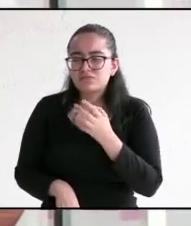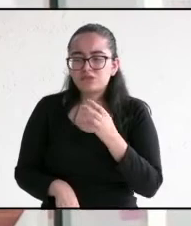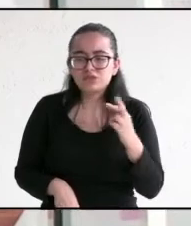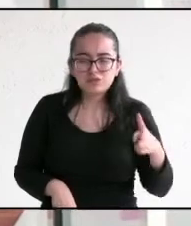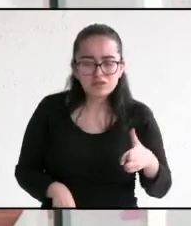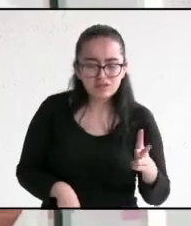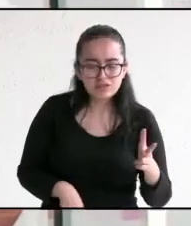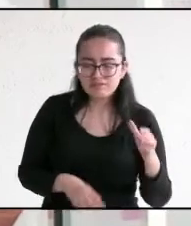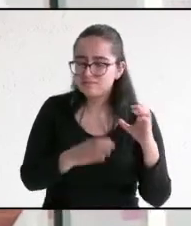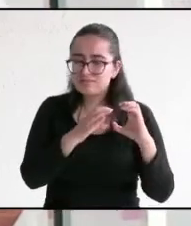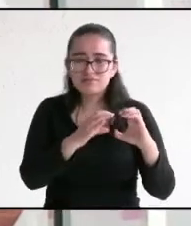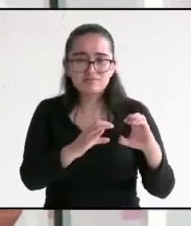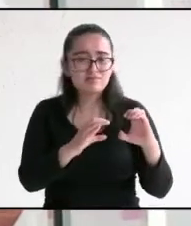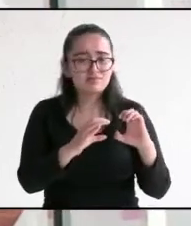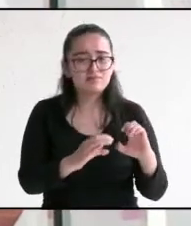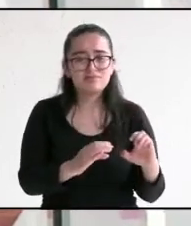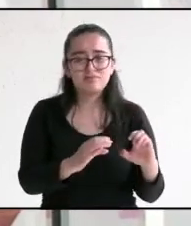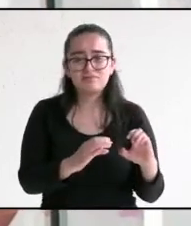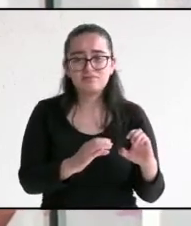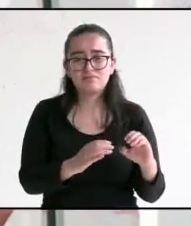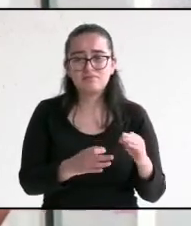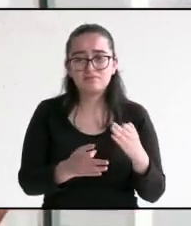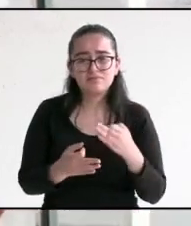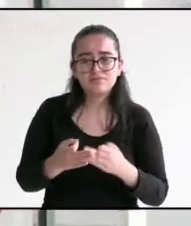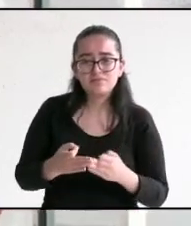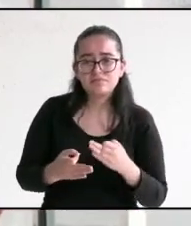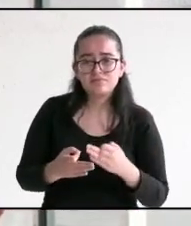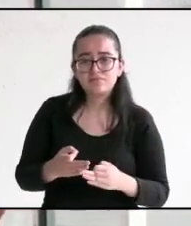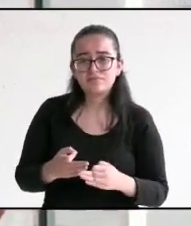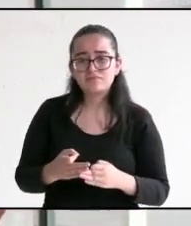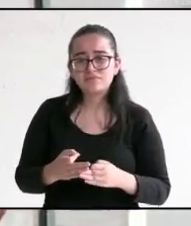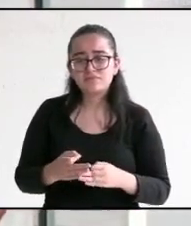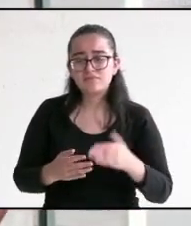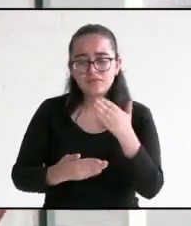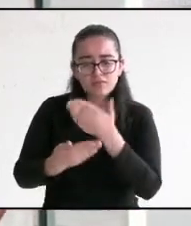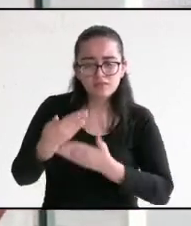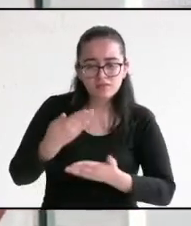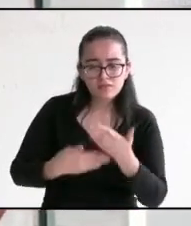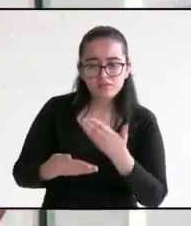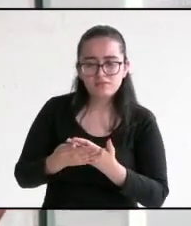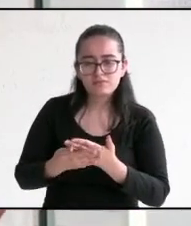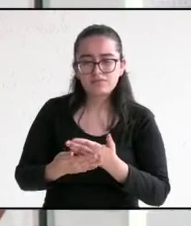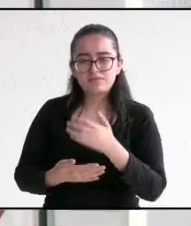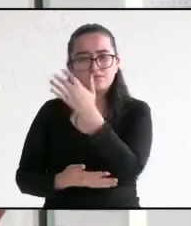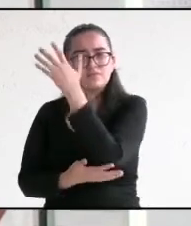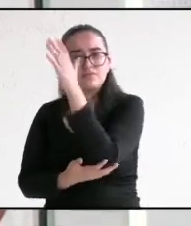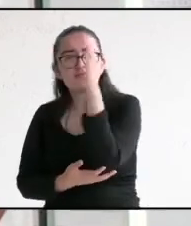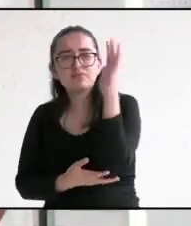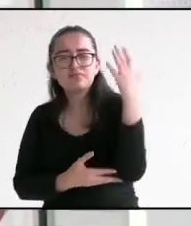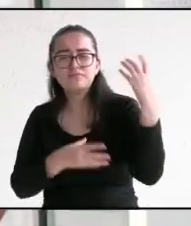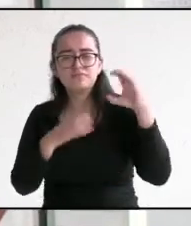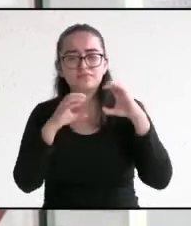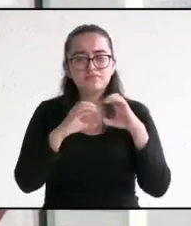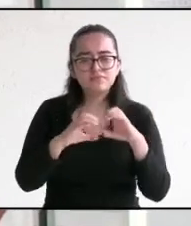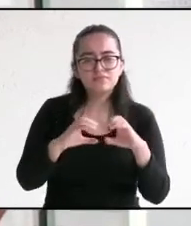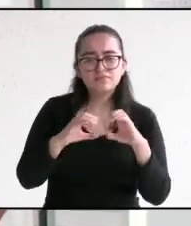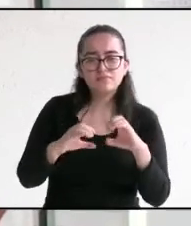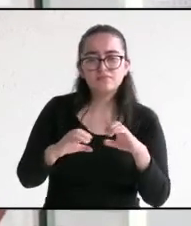a Topan. Esto nos va a llevar a llevar a un desarrollo sustentable y ser